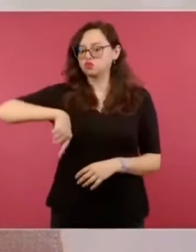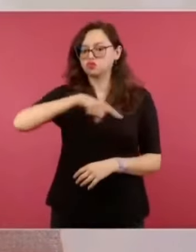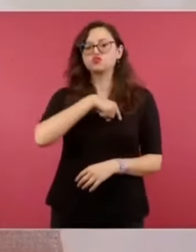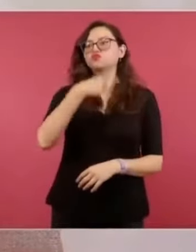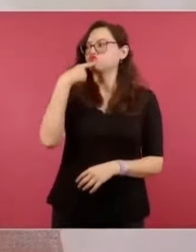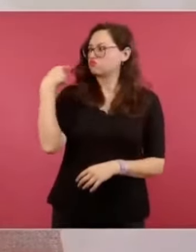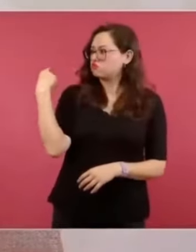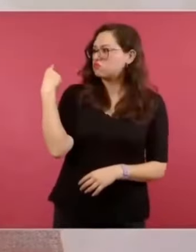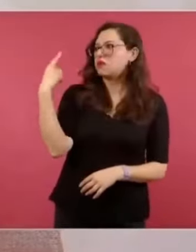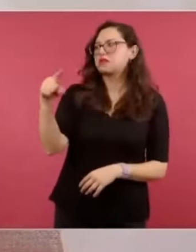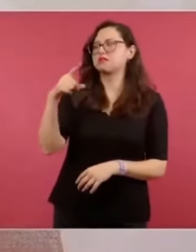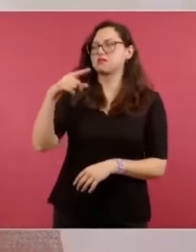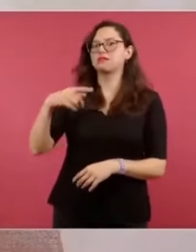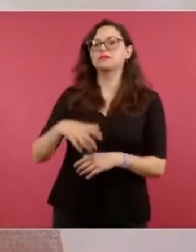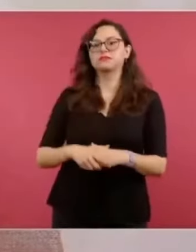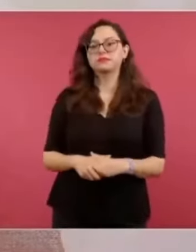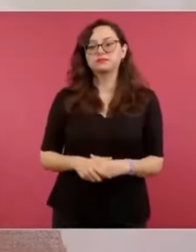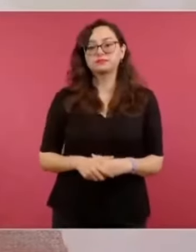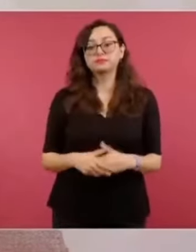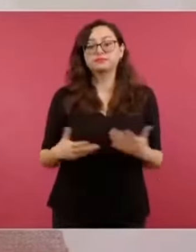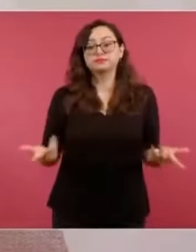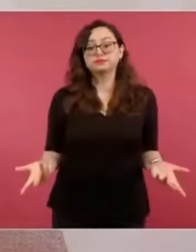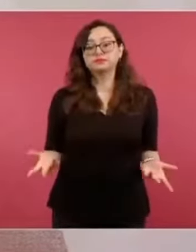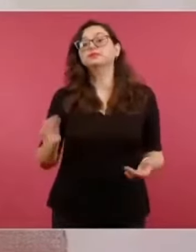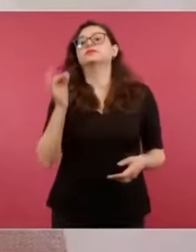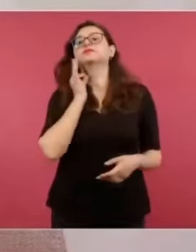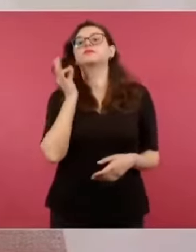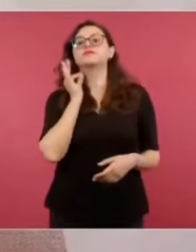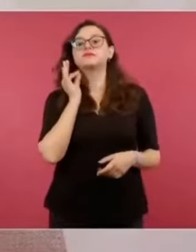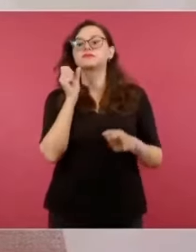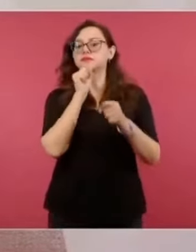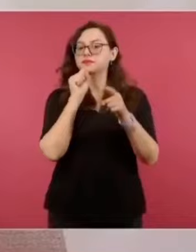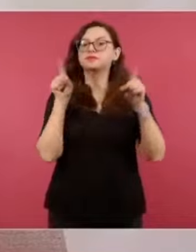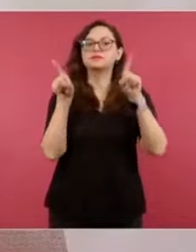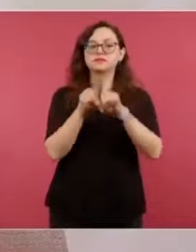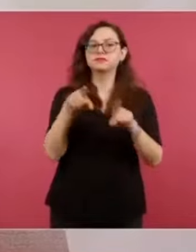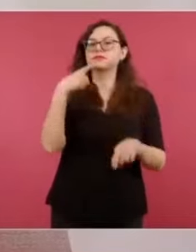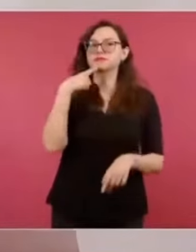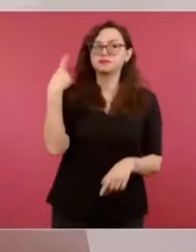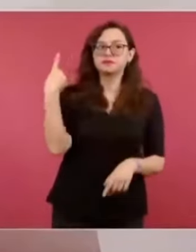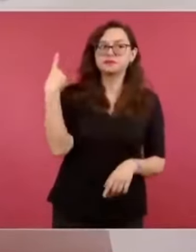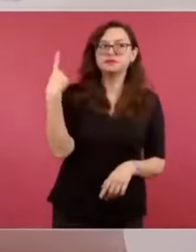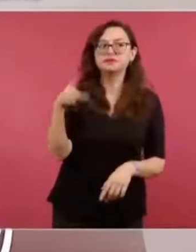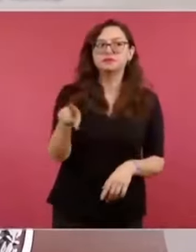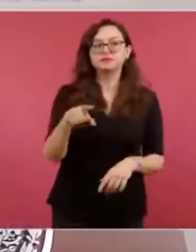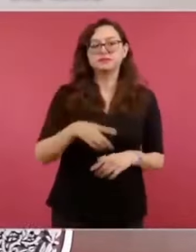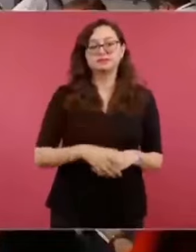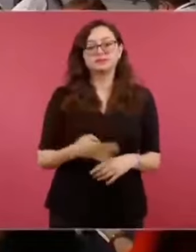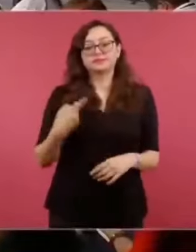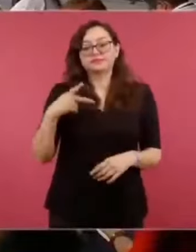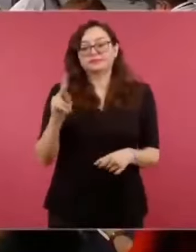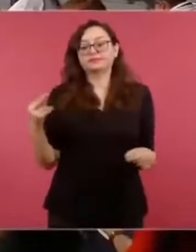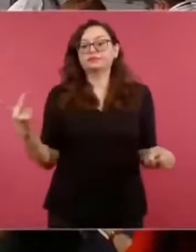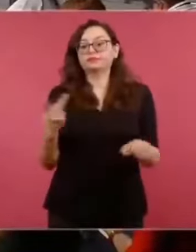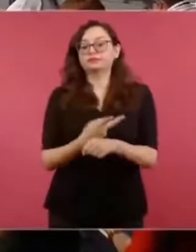procurador y la fiscalía hace lo propio. Pero hay una actitud